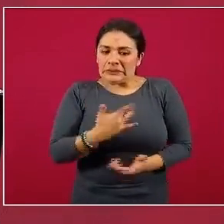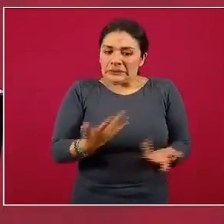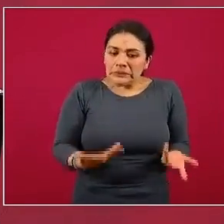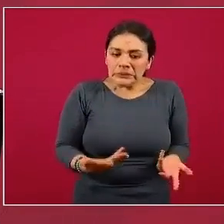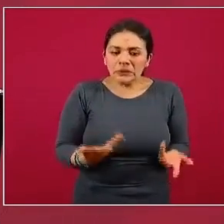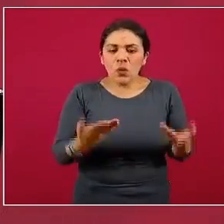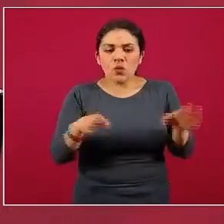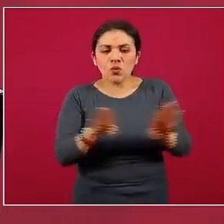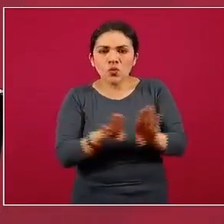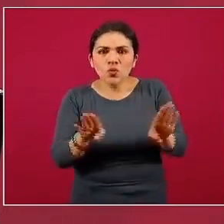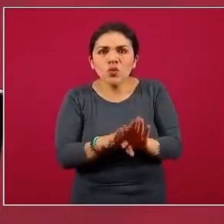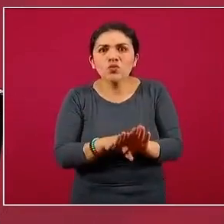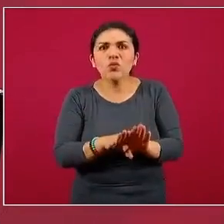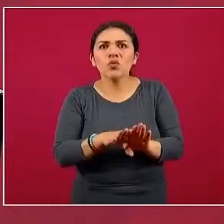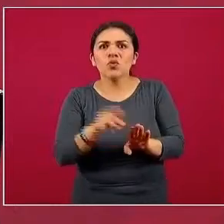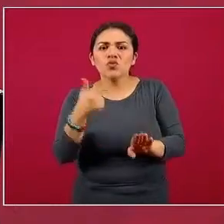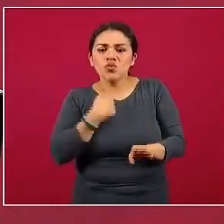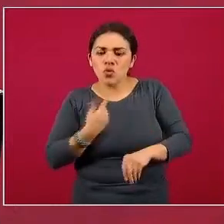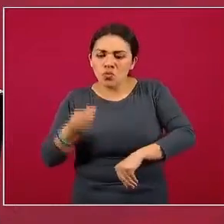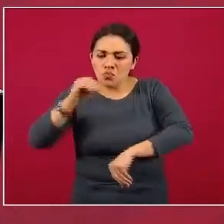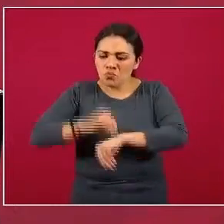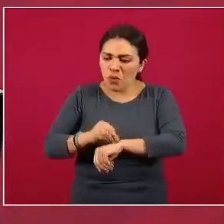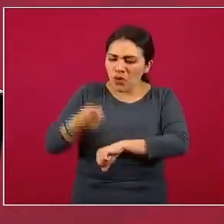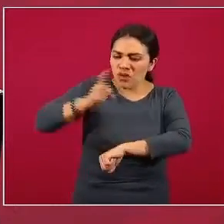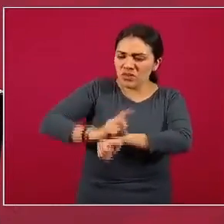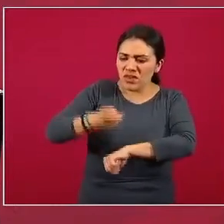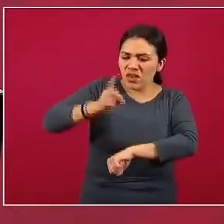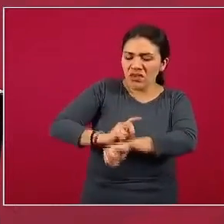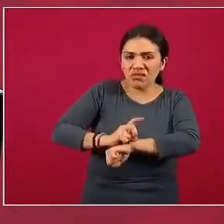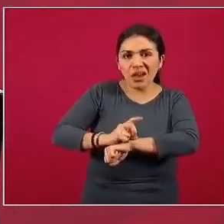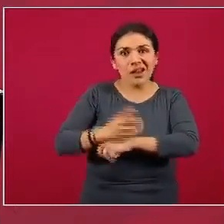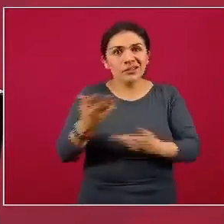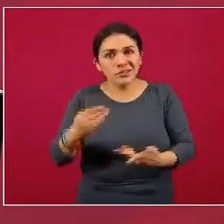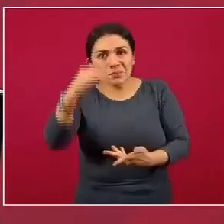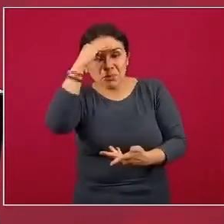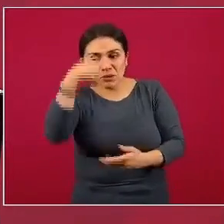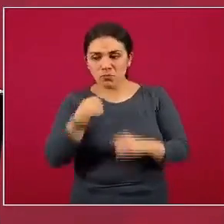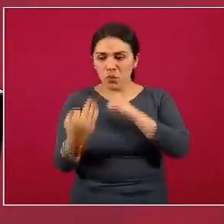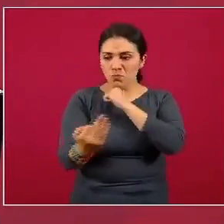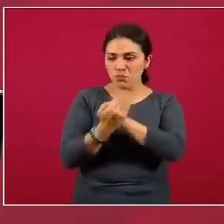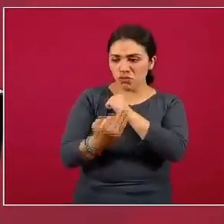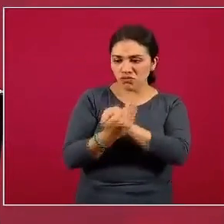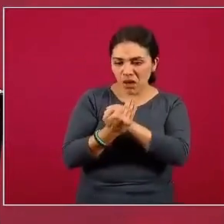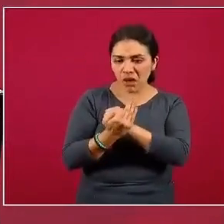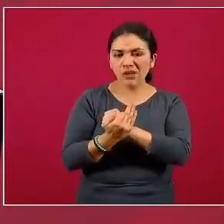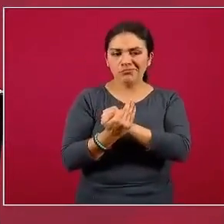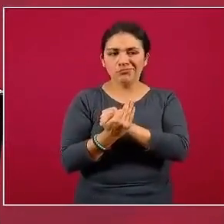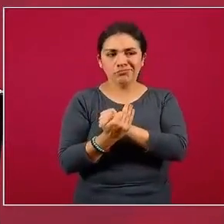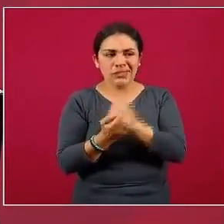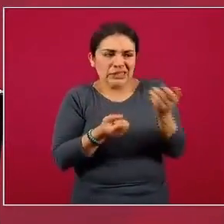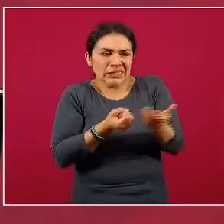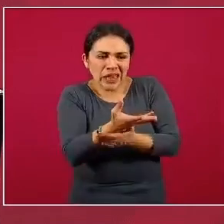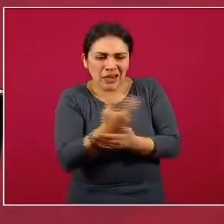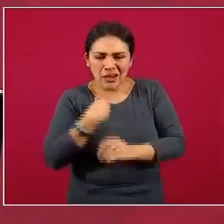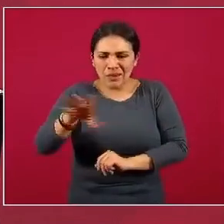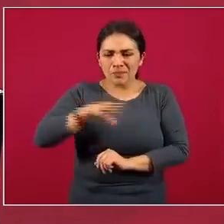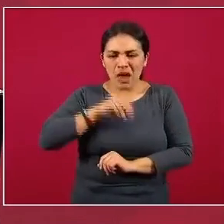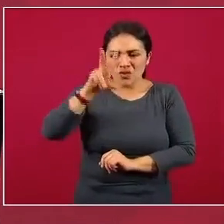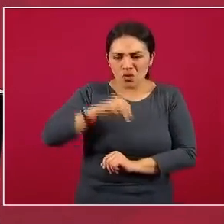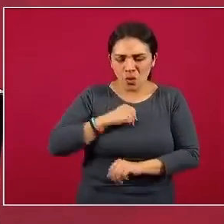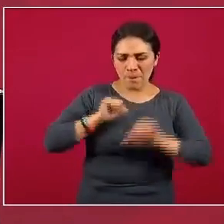cómo te conduces cada día respecto a protegerte a ti, evitar ser contagiada,